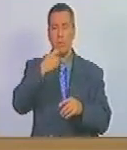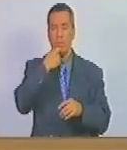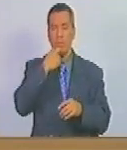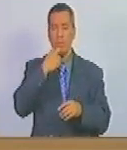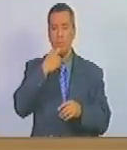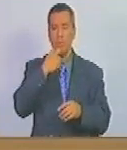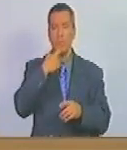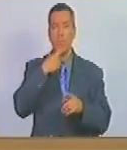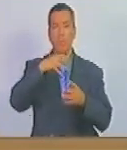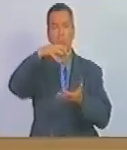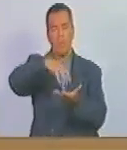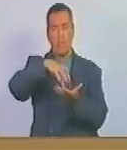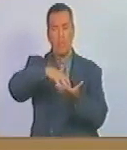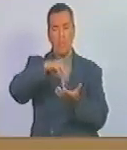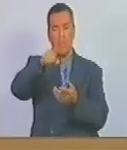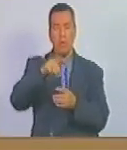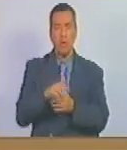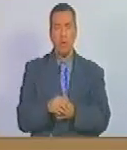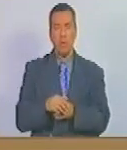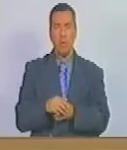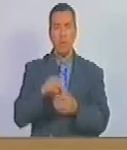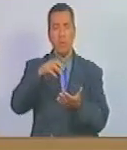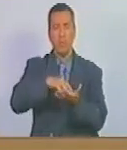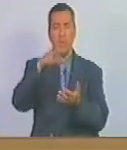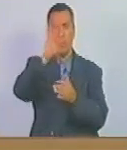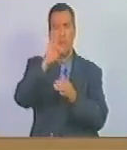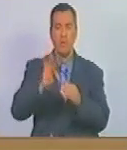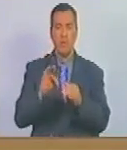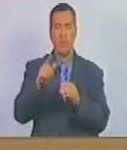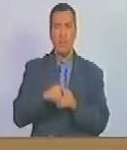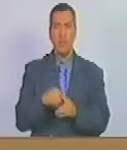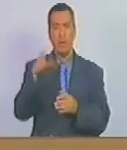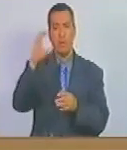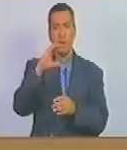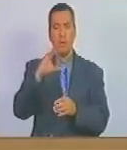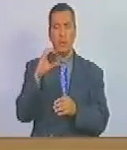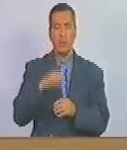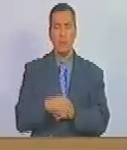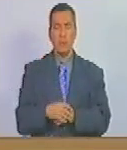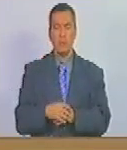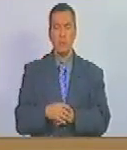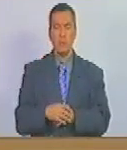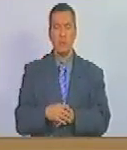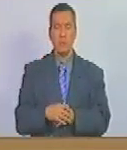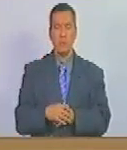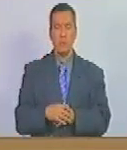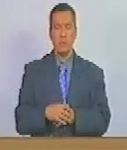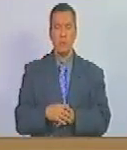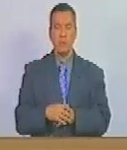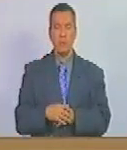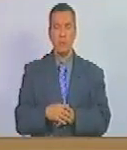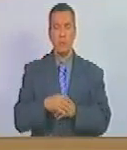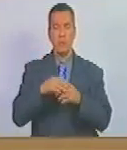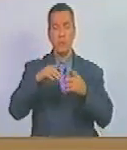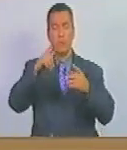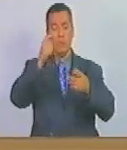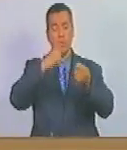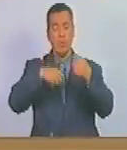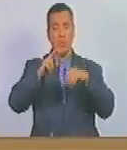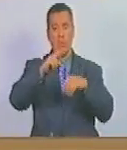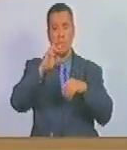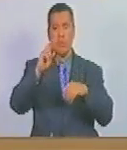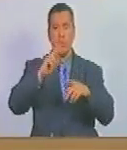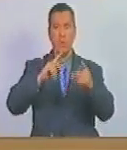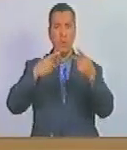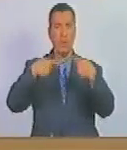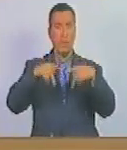eh hemiciclo la del palacio federal caracas la de el teresa carreño